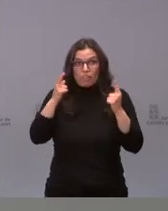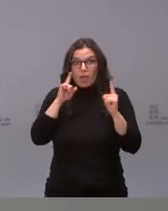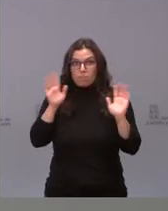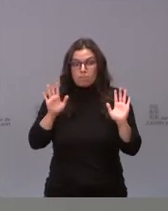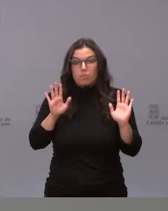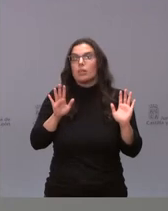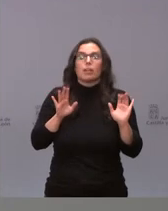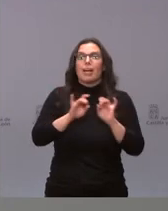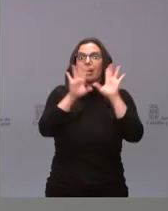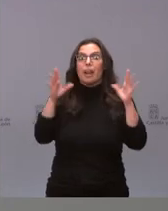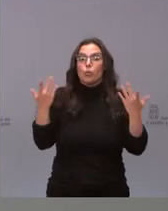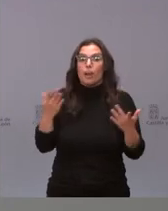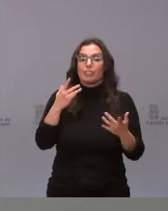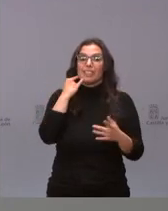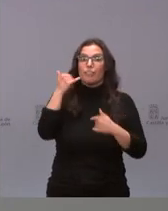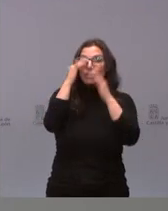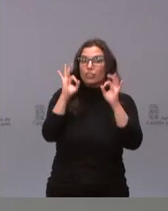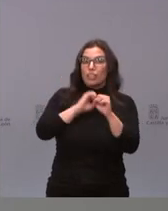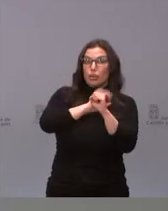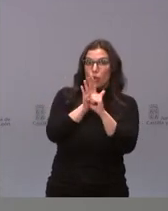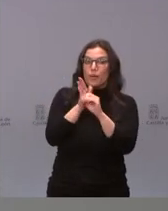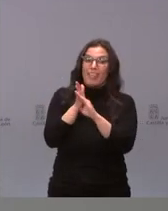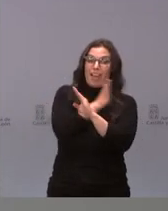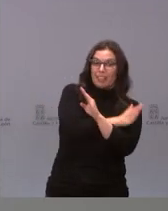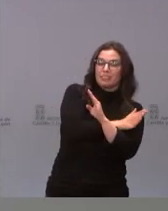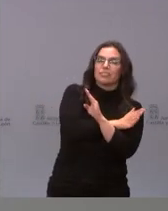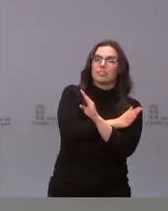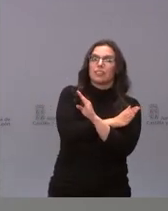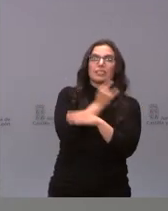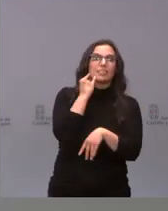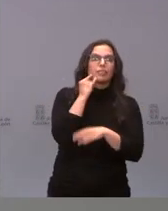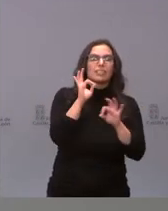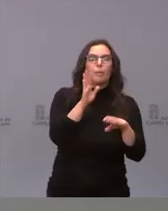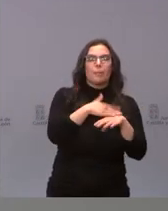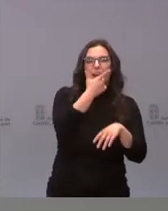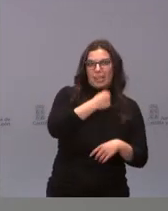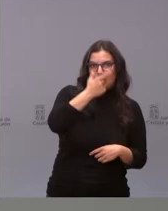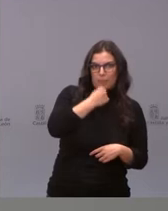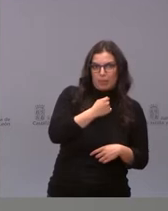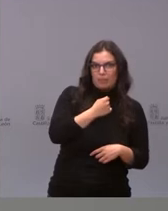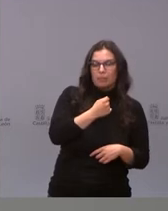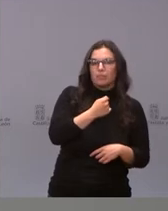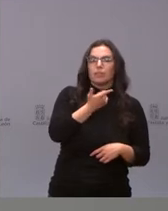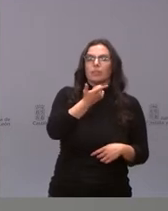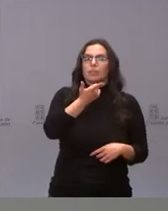está claro es que el teléfono COVID antes se utilizaba para la gripe, lo seguimos utilizando. En